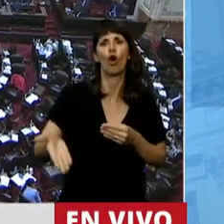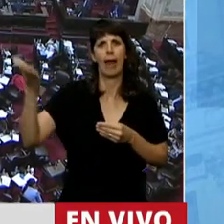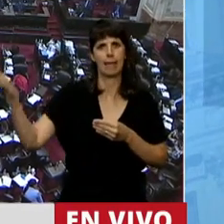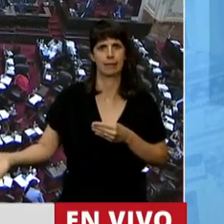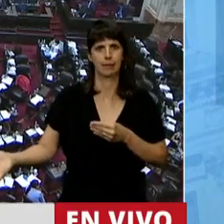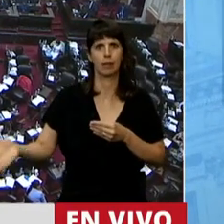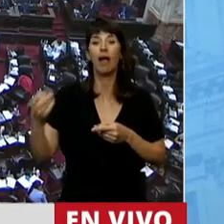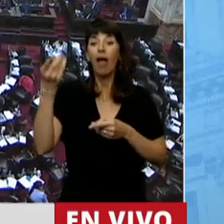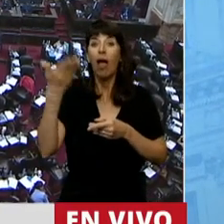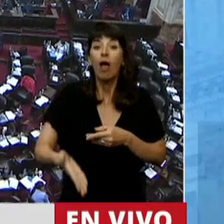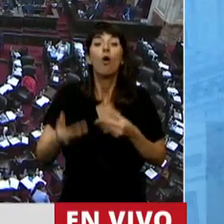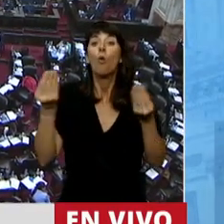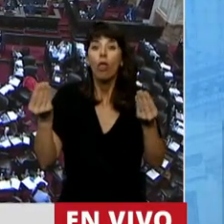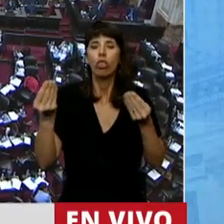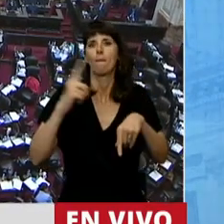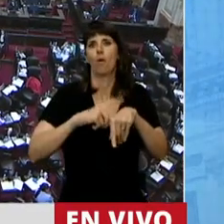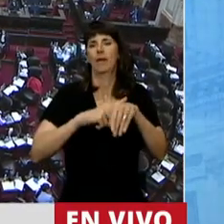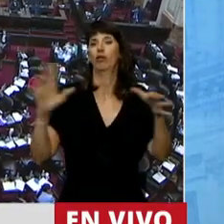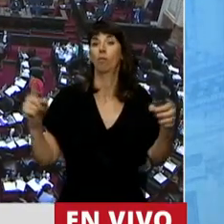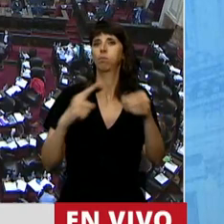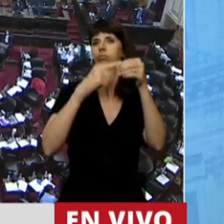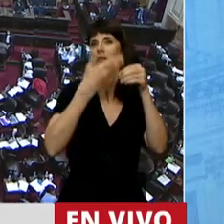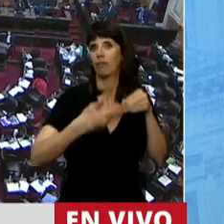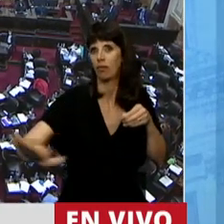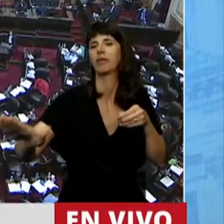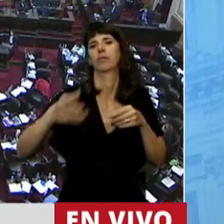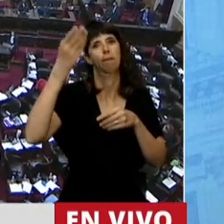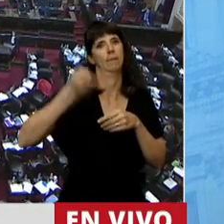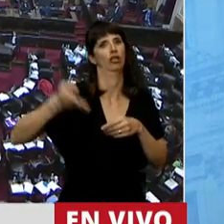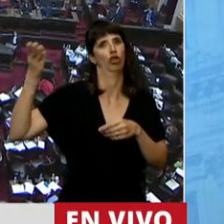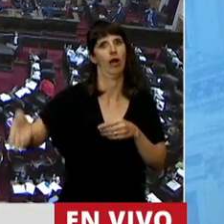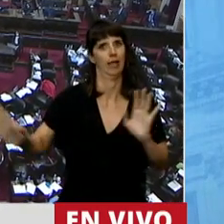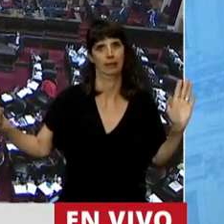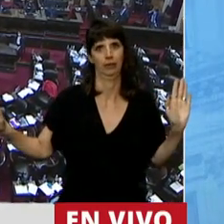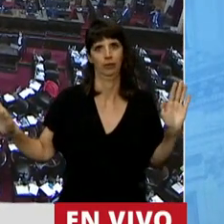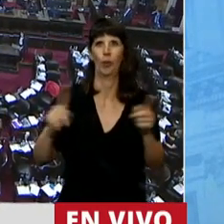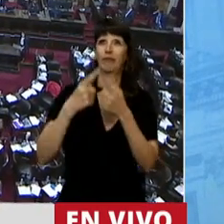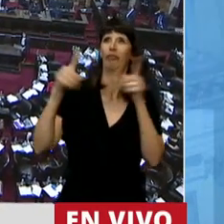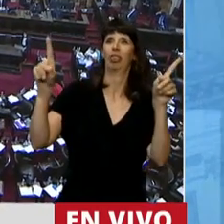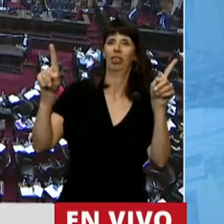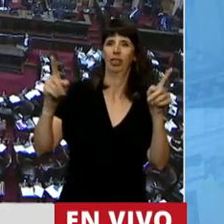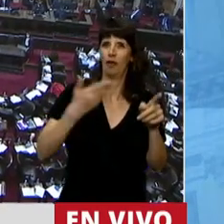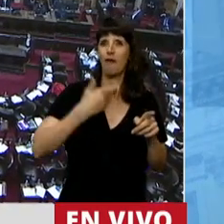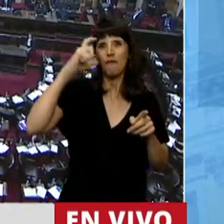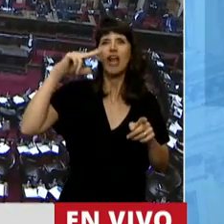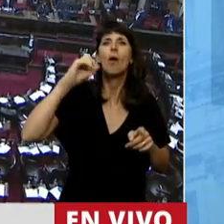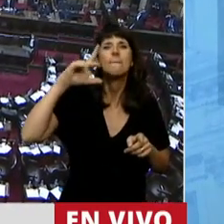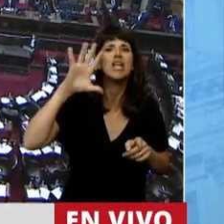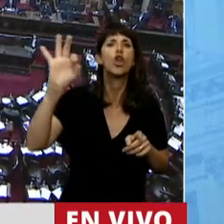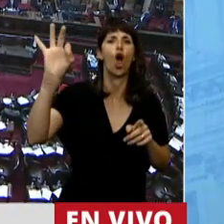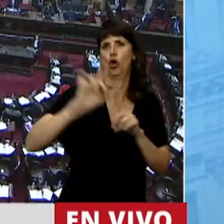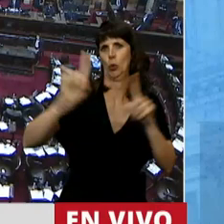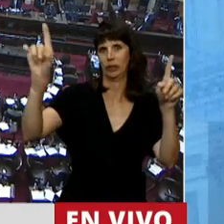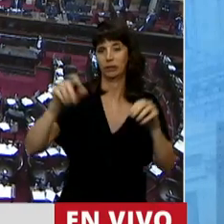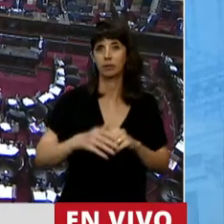fundamentalmente, que podamos nosotros, los diputados, legislar sobre un tema tan importante, tan